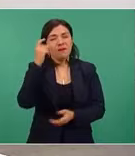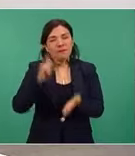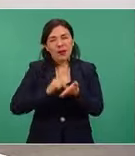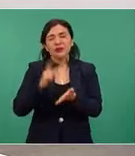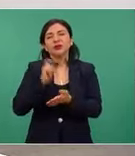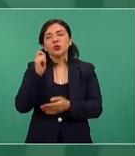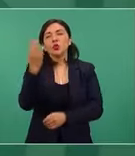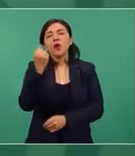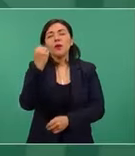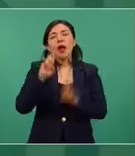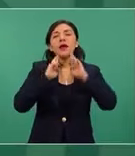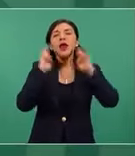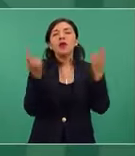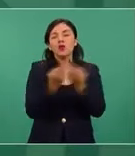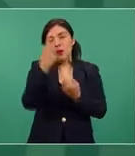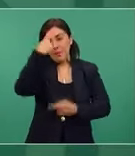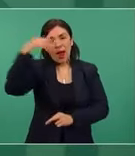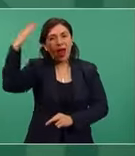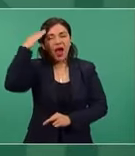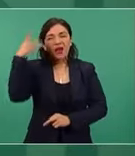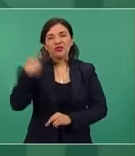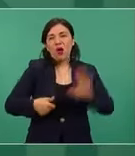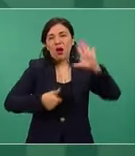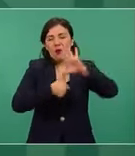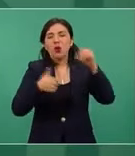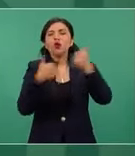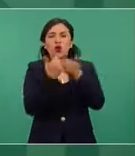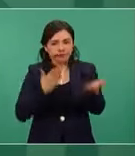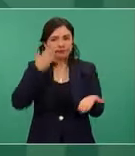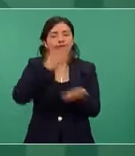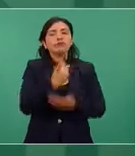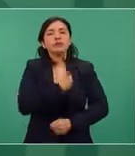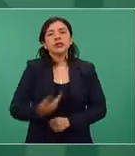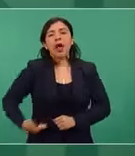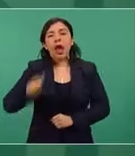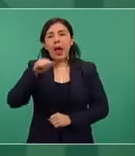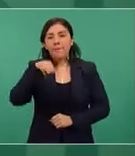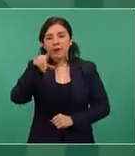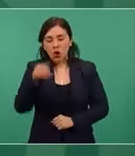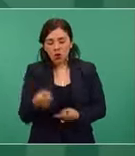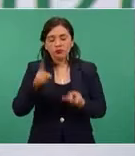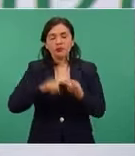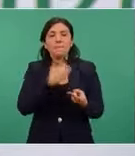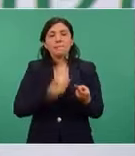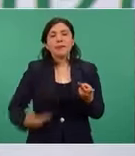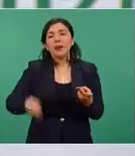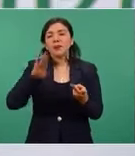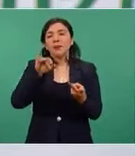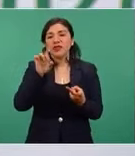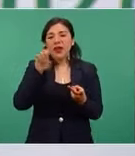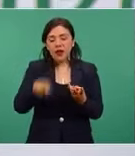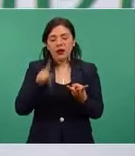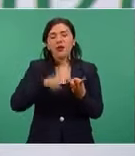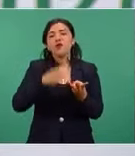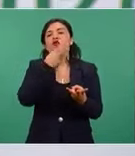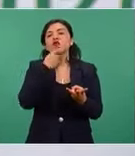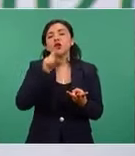líderes de América del Norte, con la presencia del presidente López Obrador, presidente Biden y el primer ministro